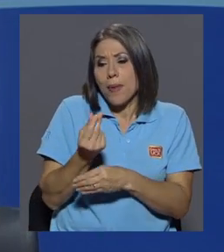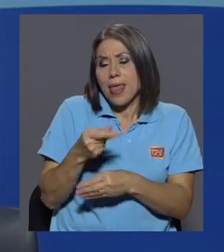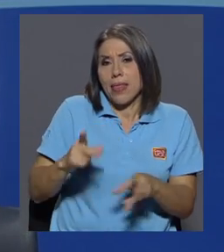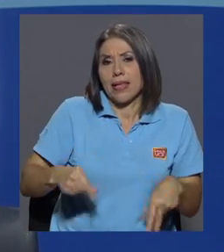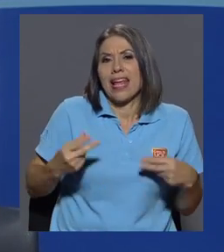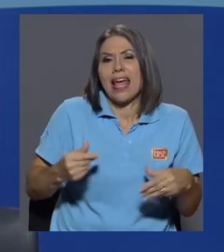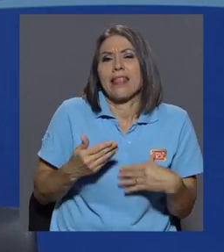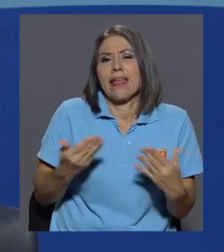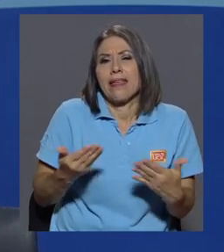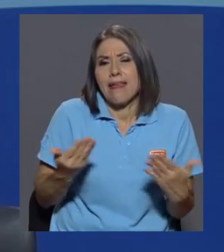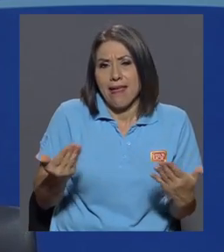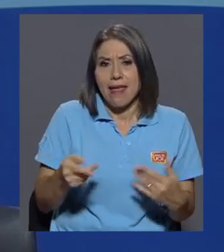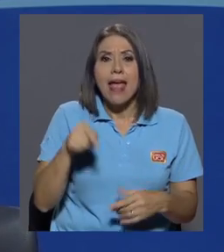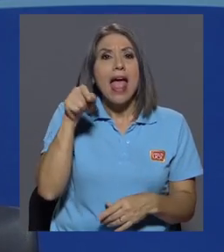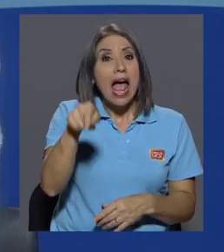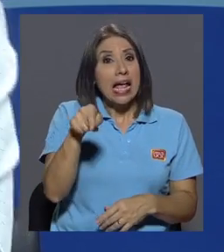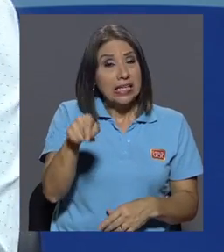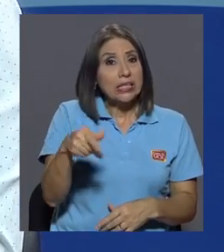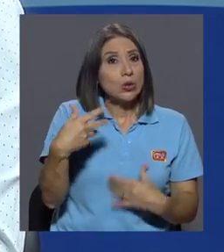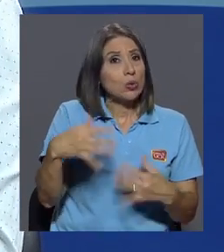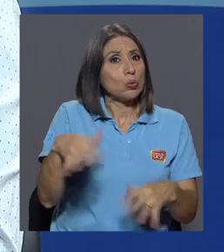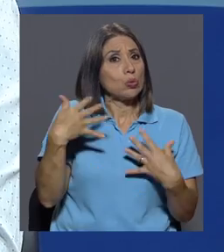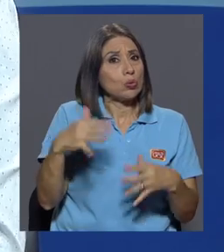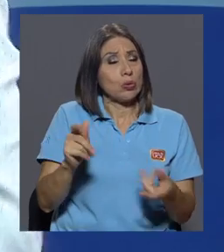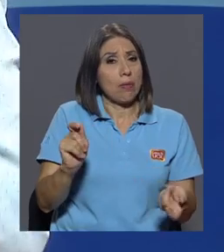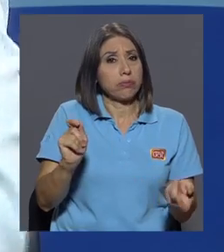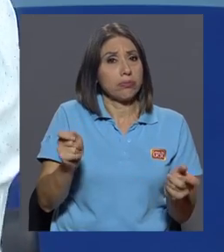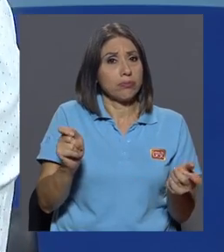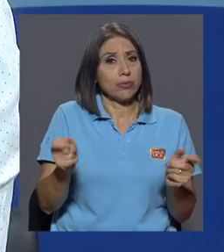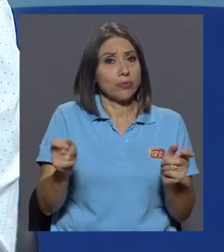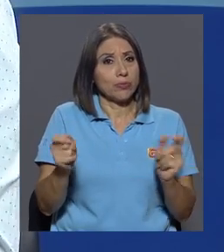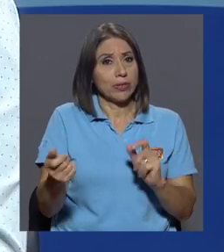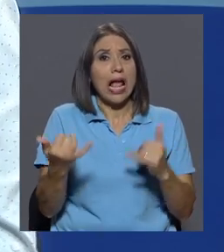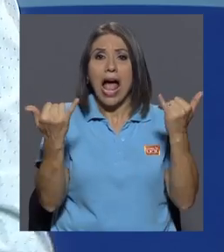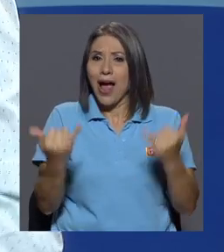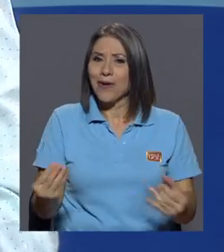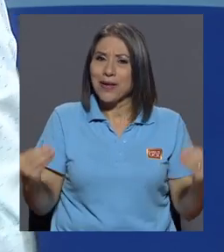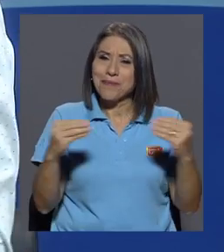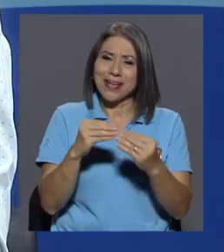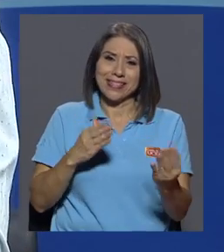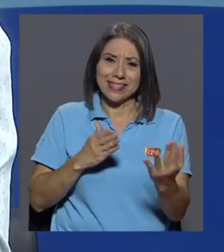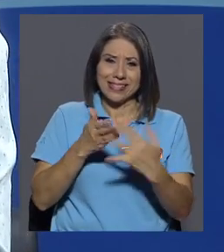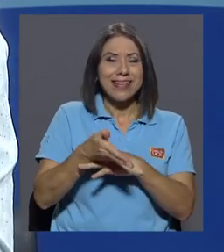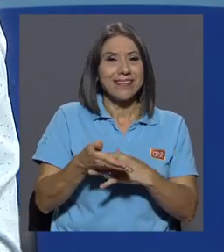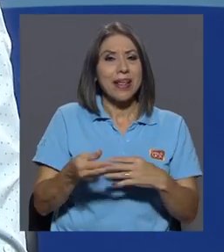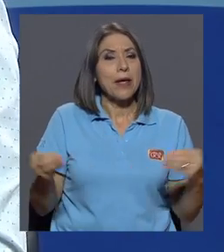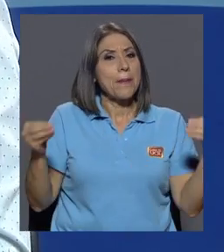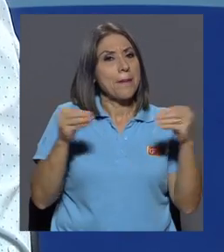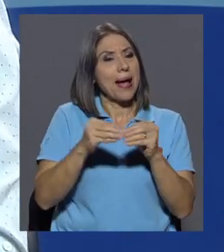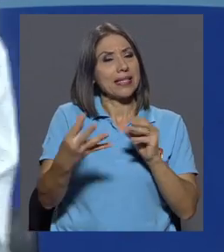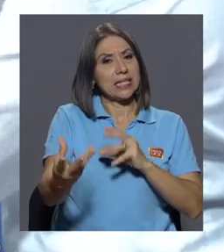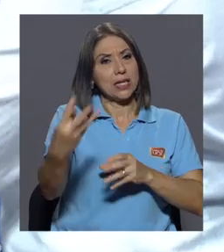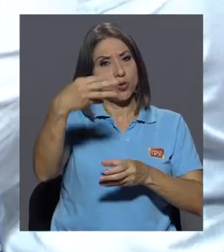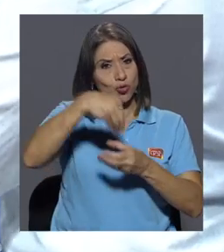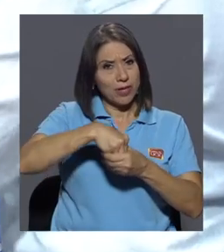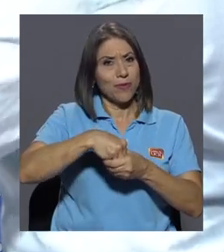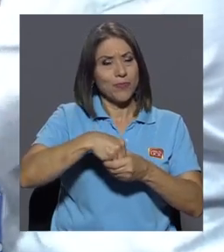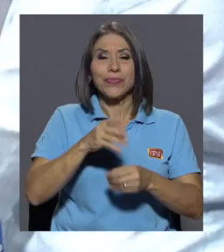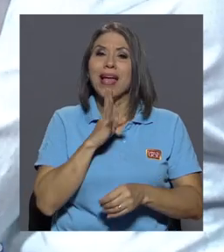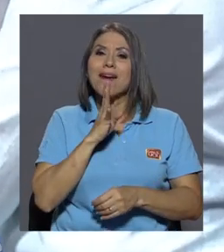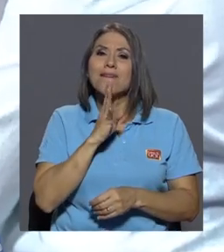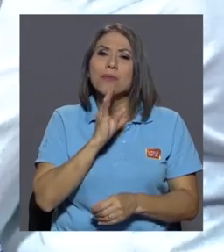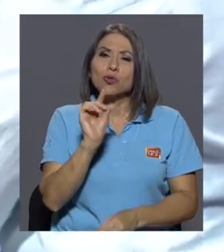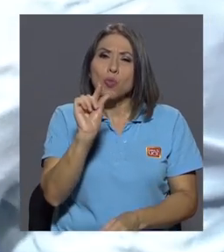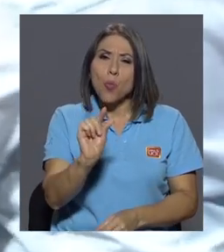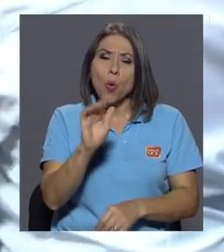surgió, surgió, perdón, sufrió toda una reestructuración, ahora es más accesible, es más inclusivo. Hablemos un poco